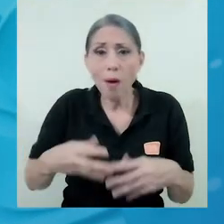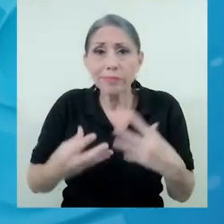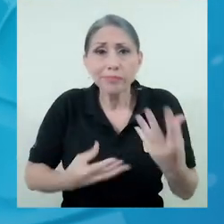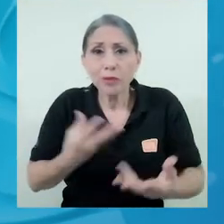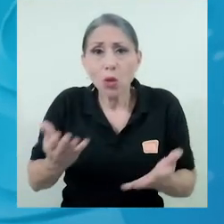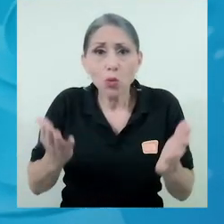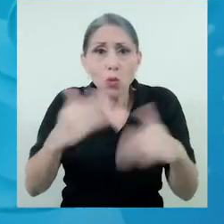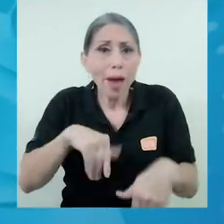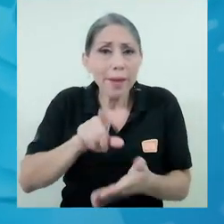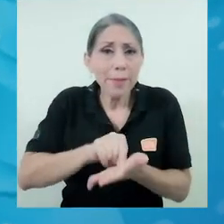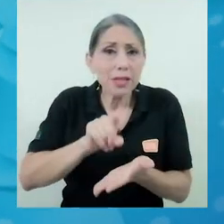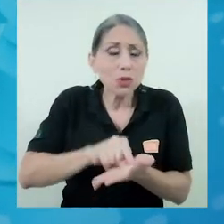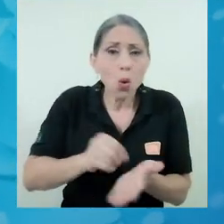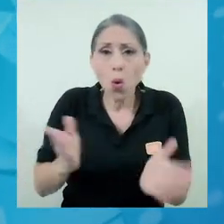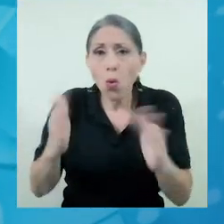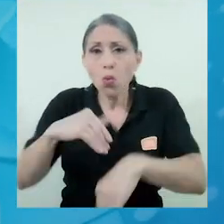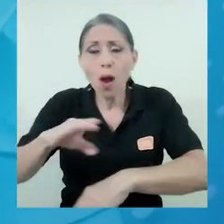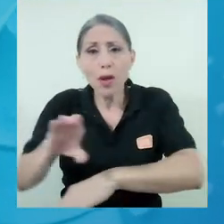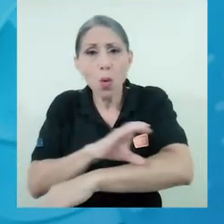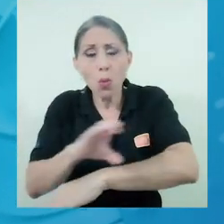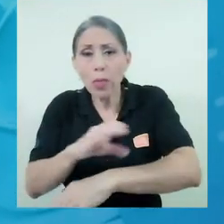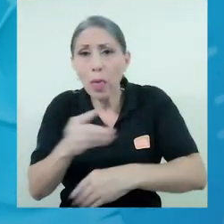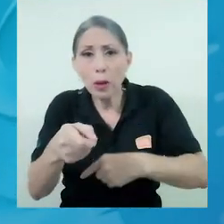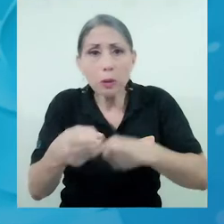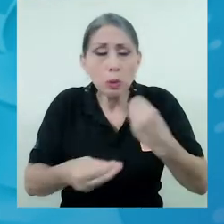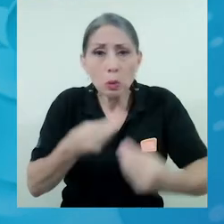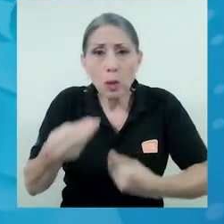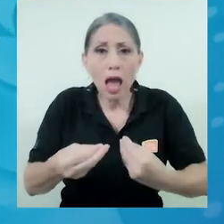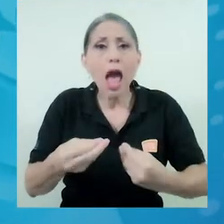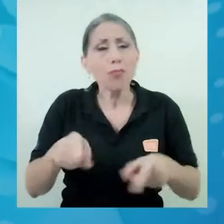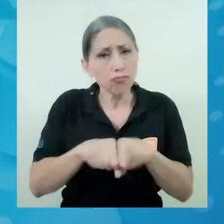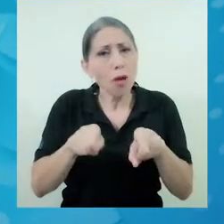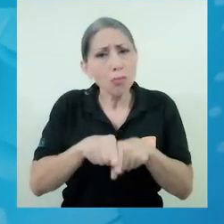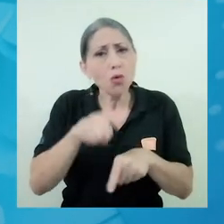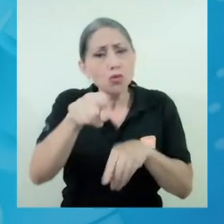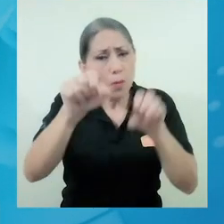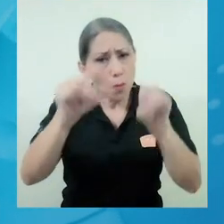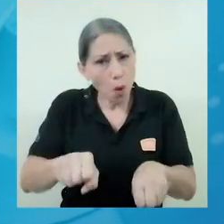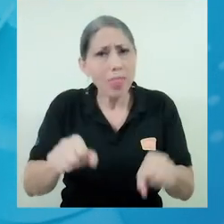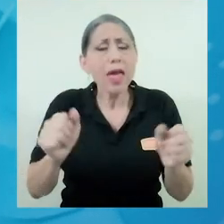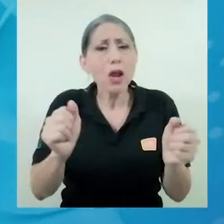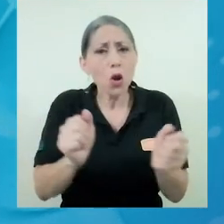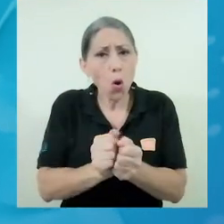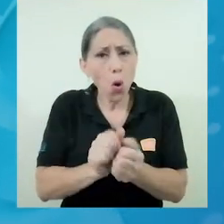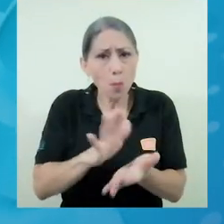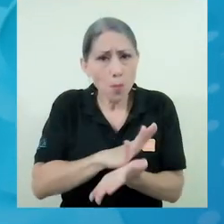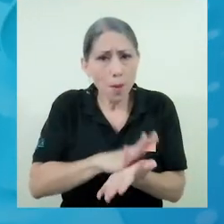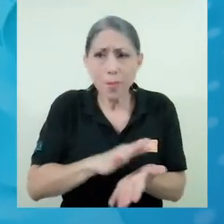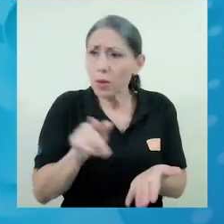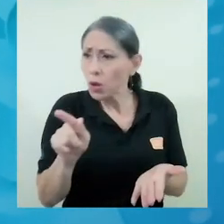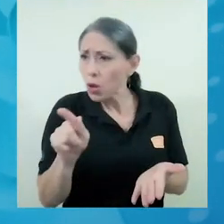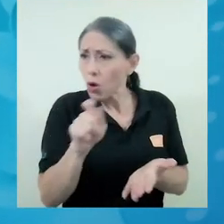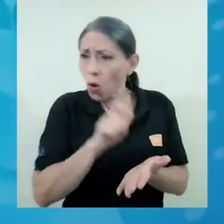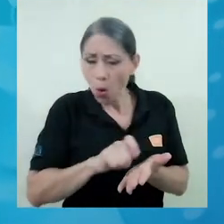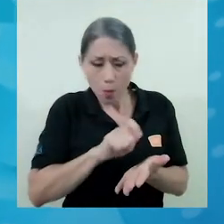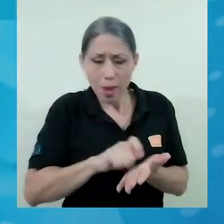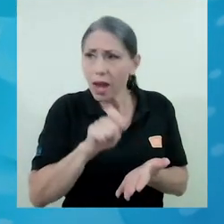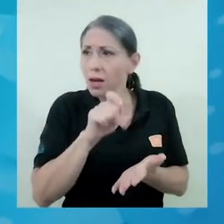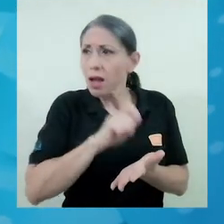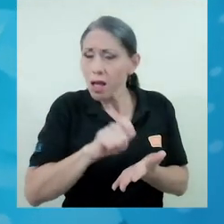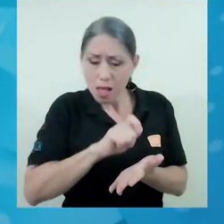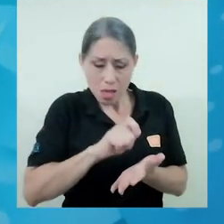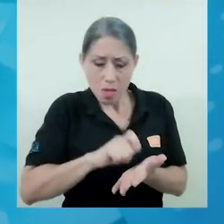con una impresora o una computadora, podrían incluso, apoyo y letra suyo, copiar